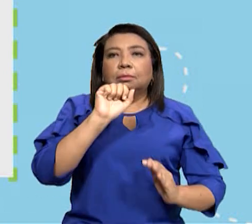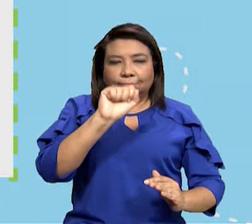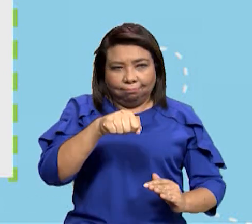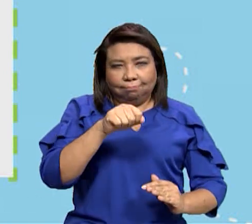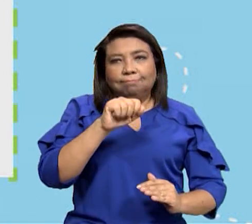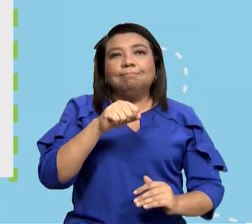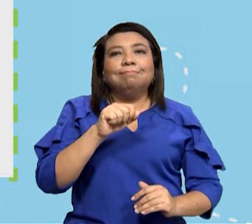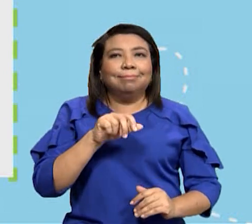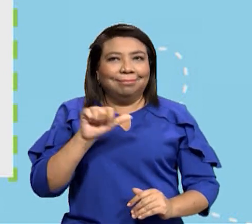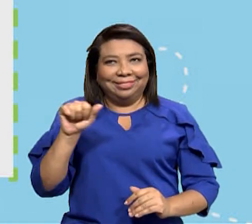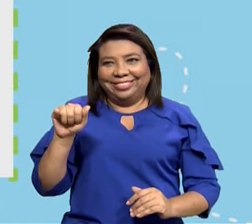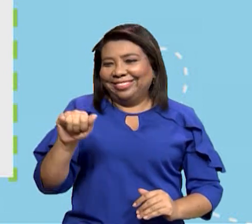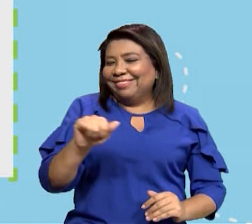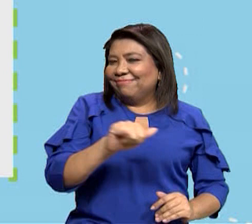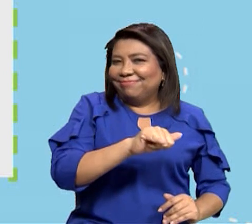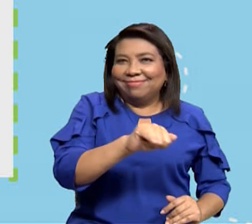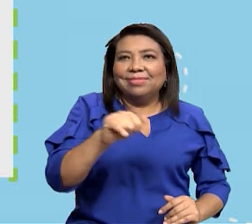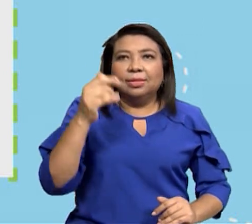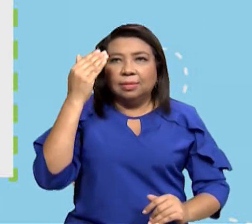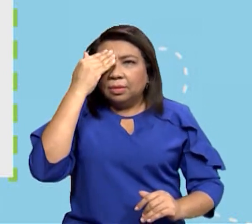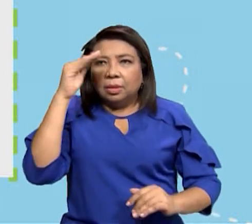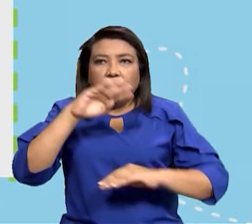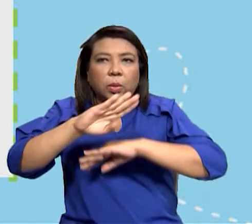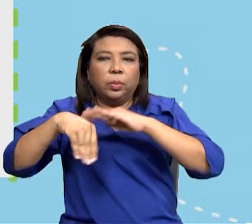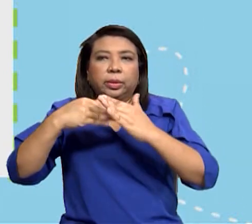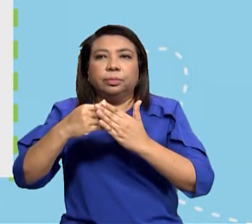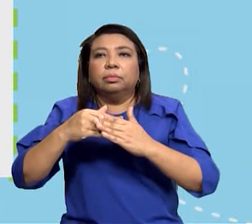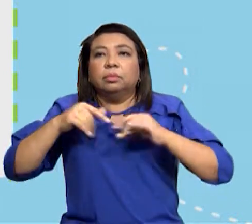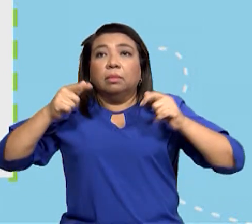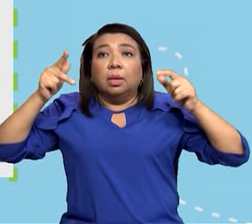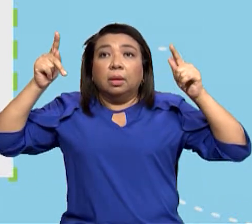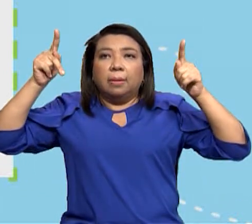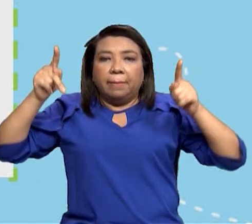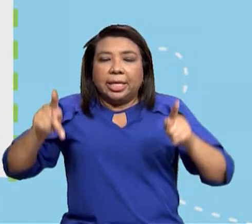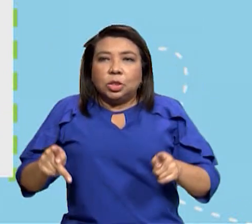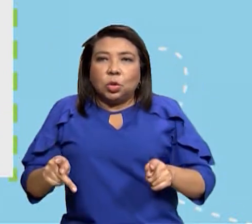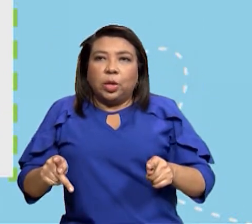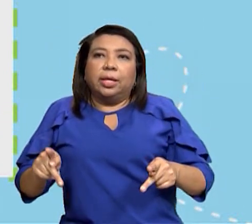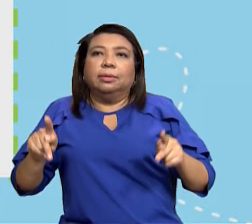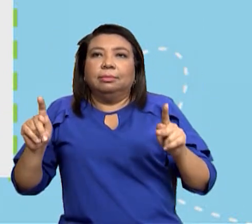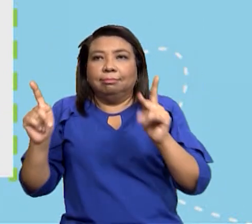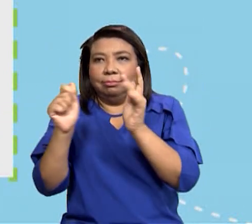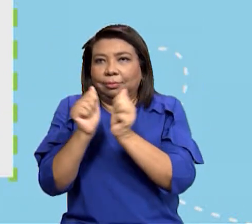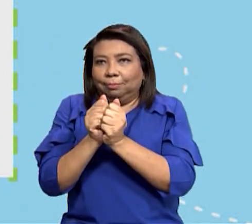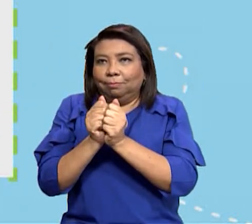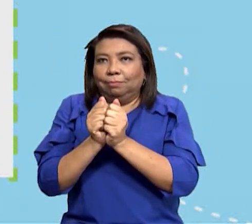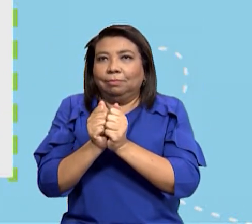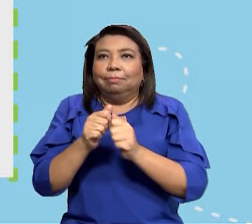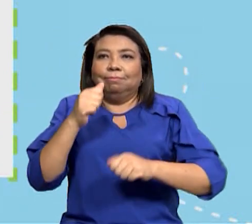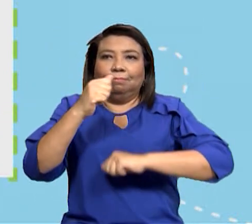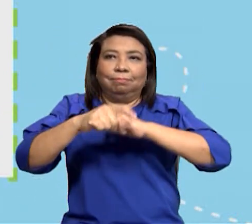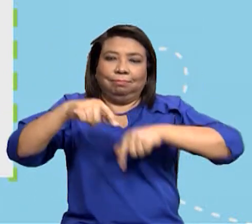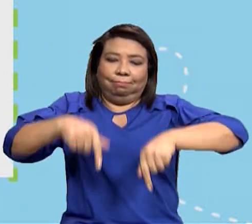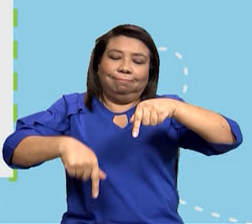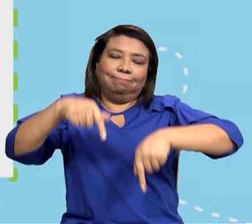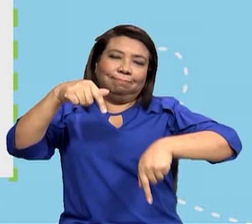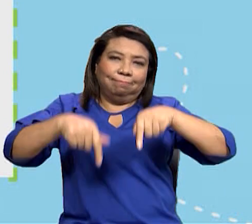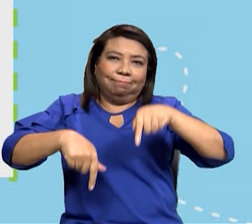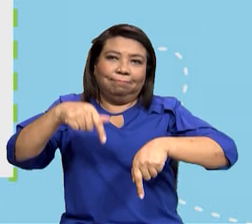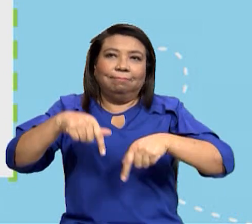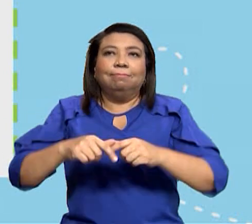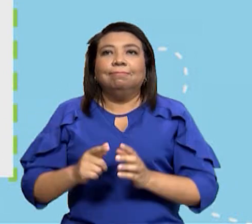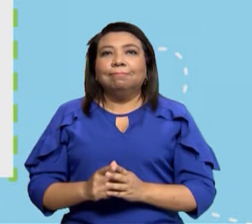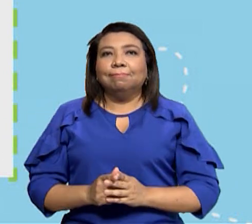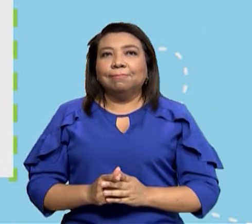poder ayudarlos en de según el tipo de discapacidad que presenten